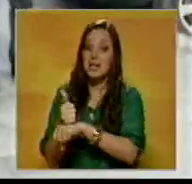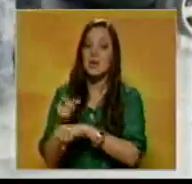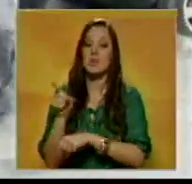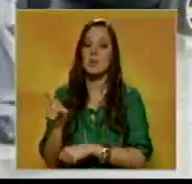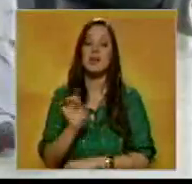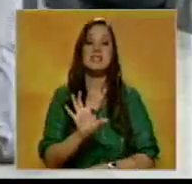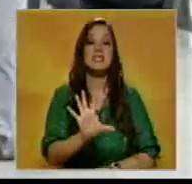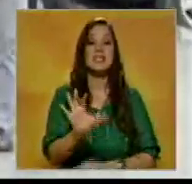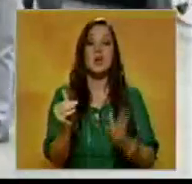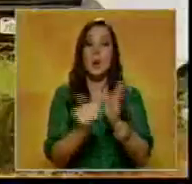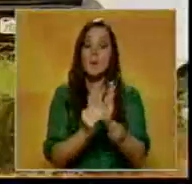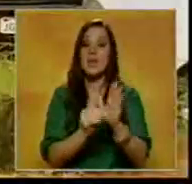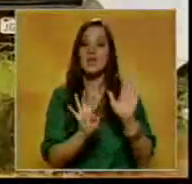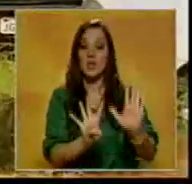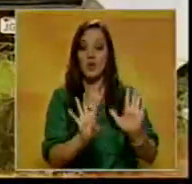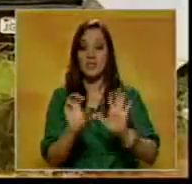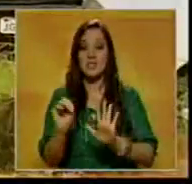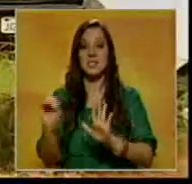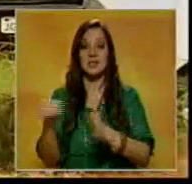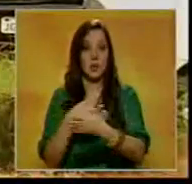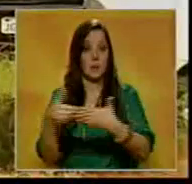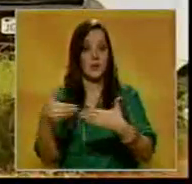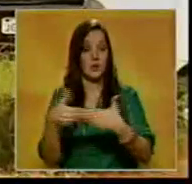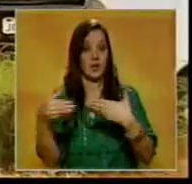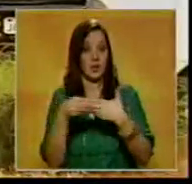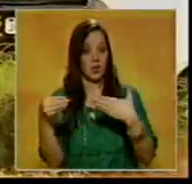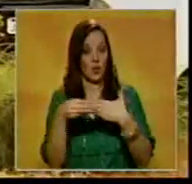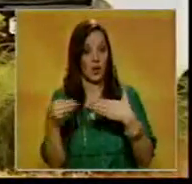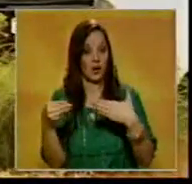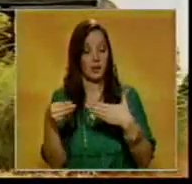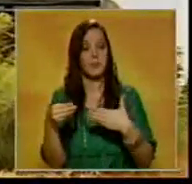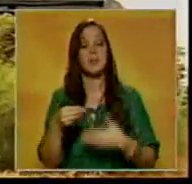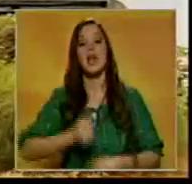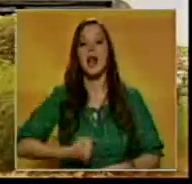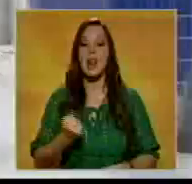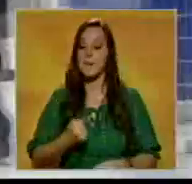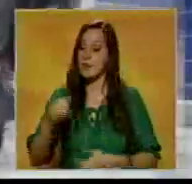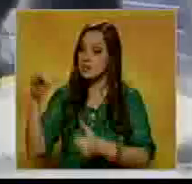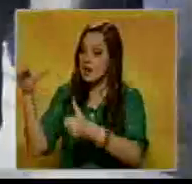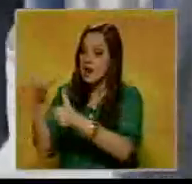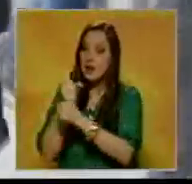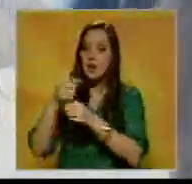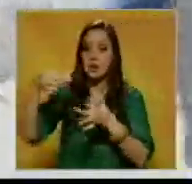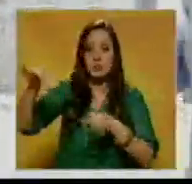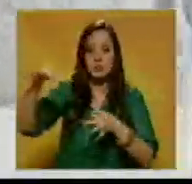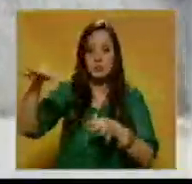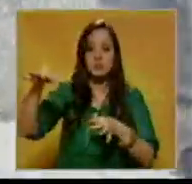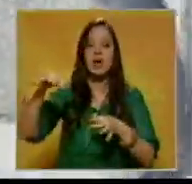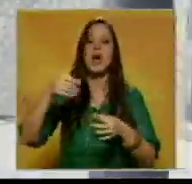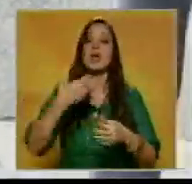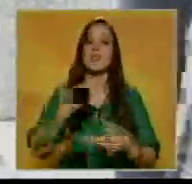5.900 millones de dólares. Efectivos policiales incautaron documentos que servirán a la investigación.